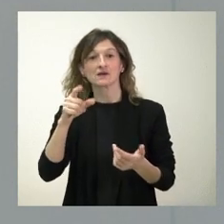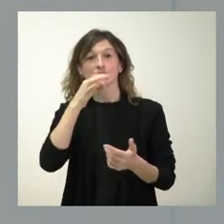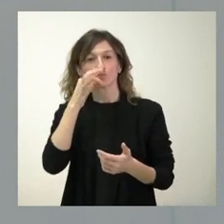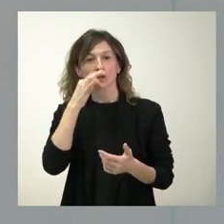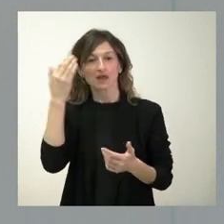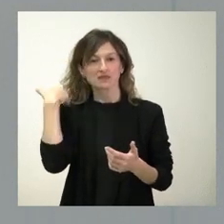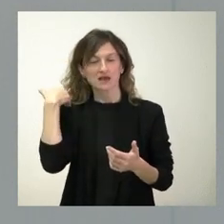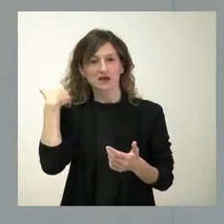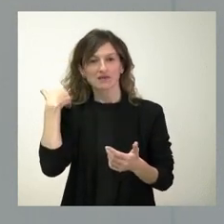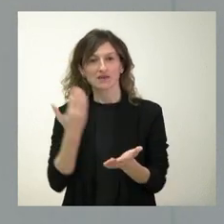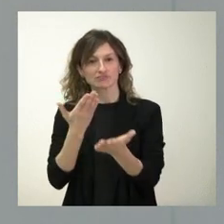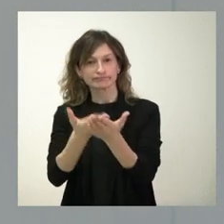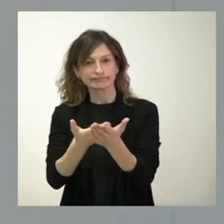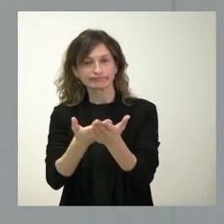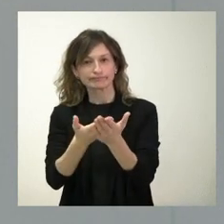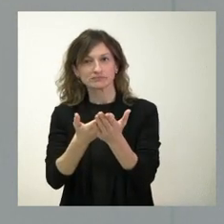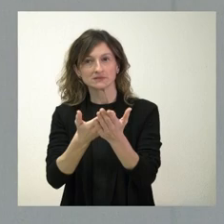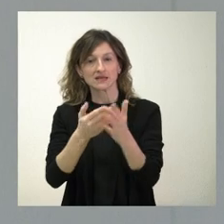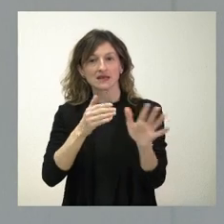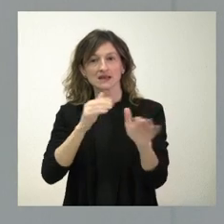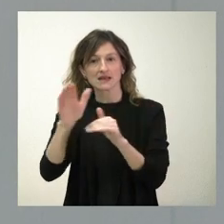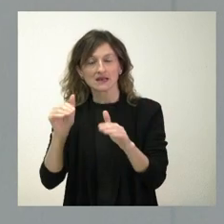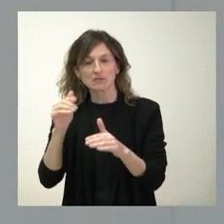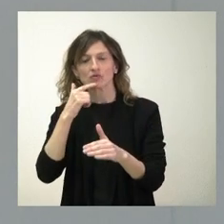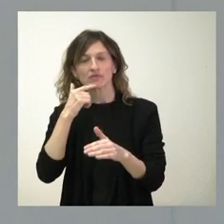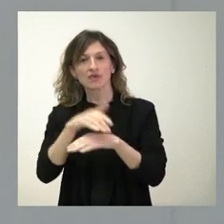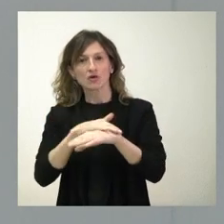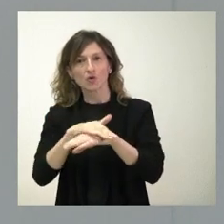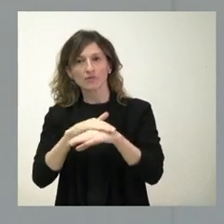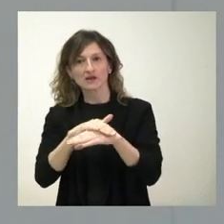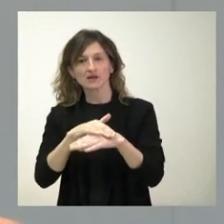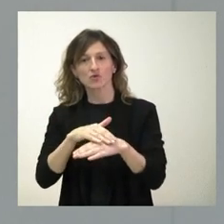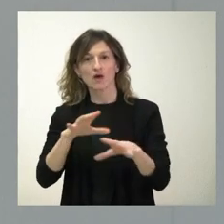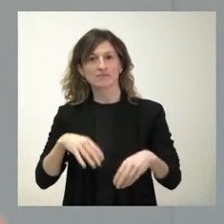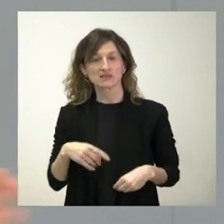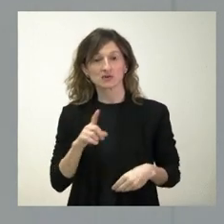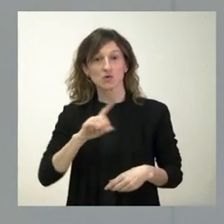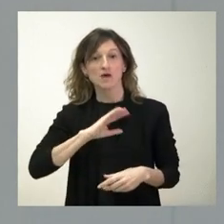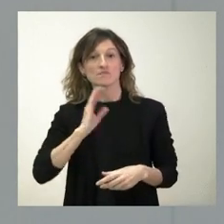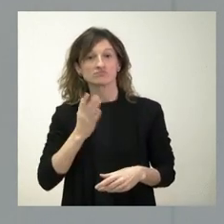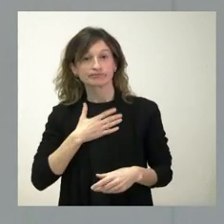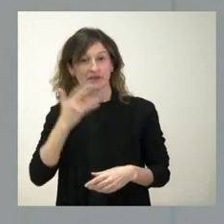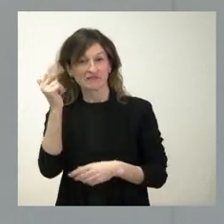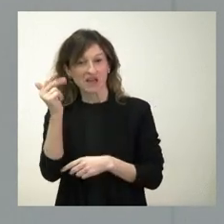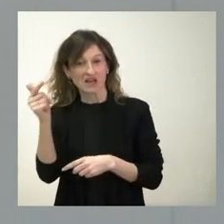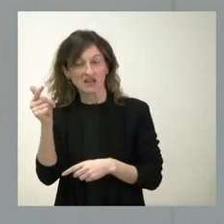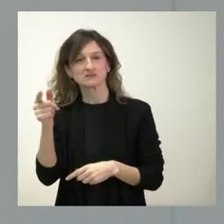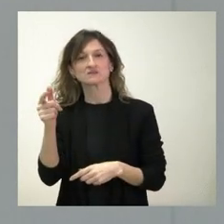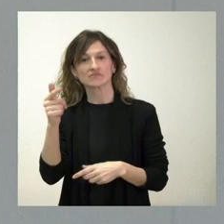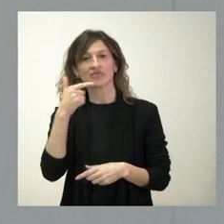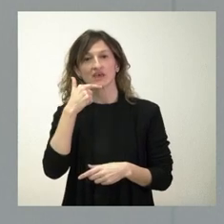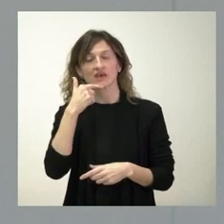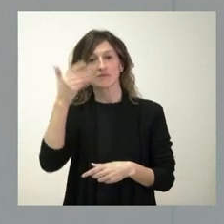se planteó de algunos requerimientos donde el Gobierno sí que los había inadmitido y fue al día siguiente, el mismo viernes, donde el Gobierno,